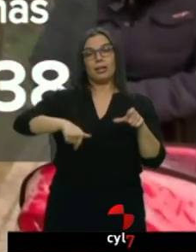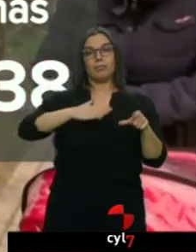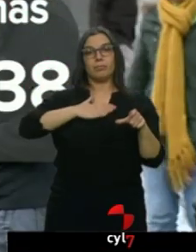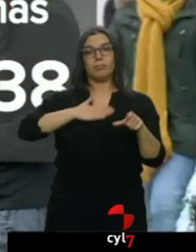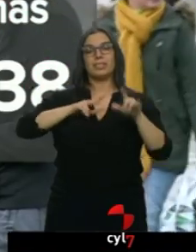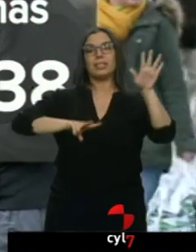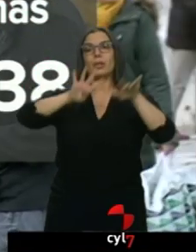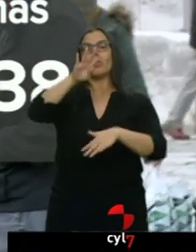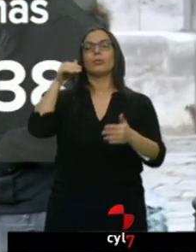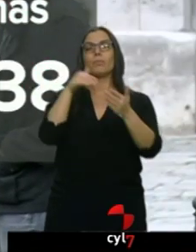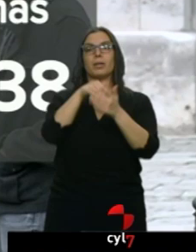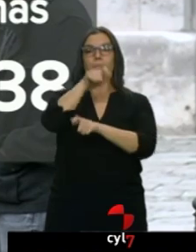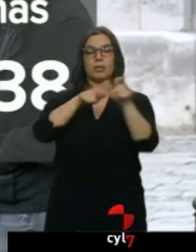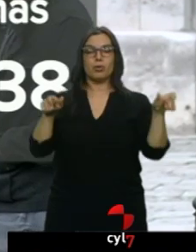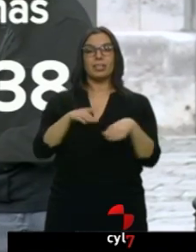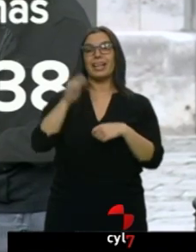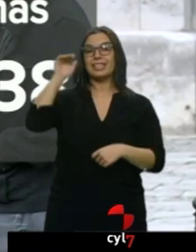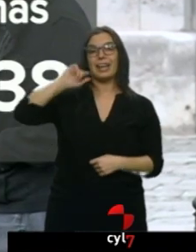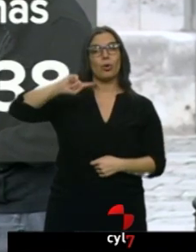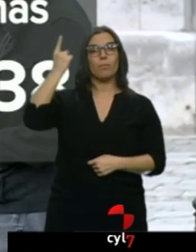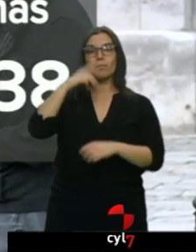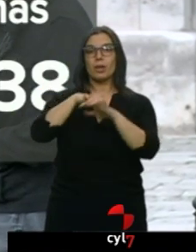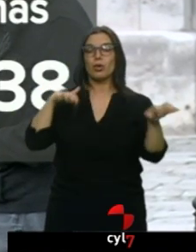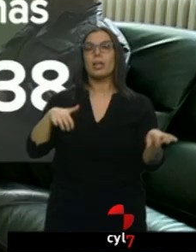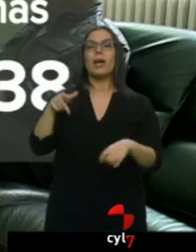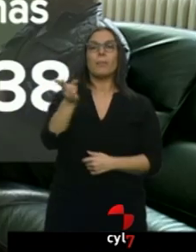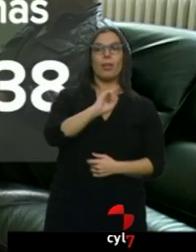extranjeros que más han llegado son venezolanos y colombianos.